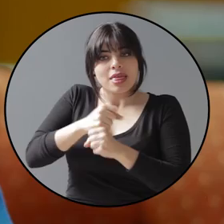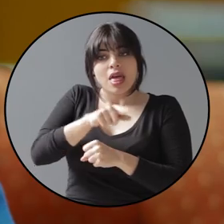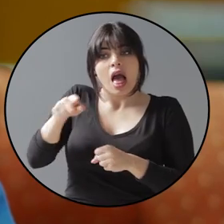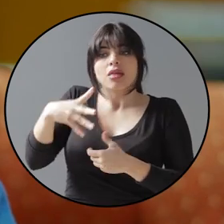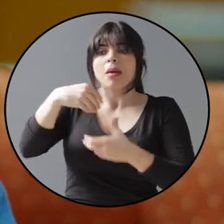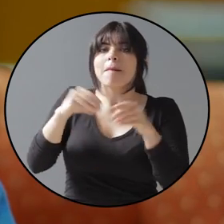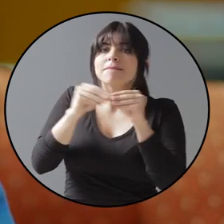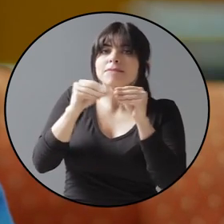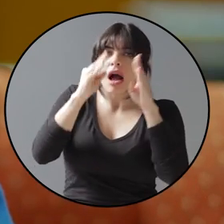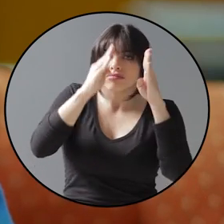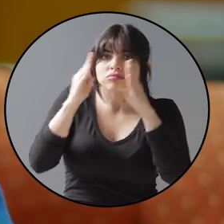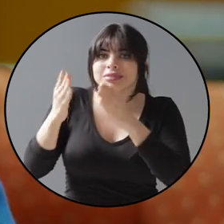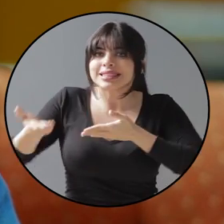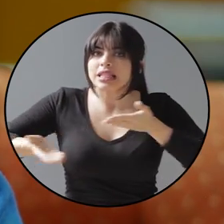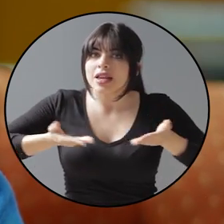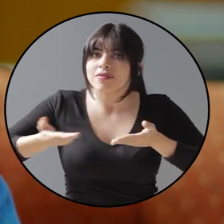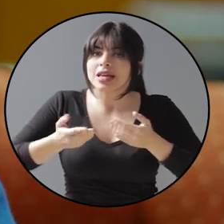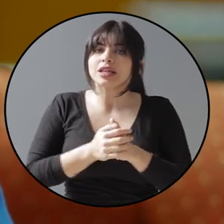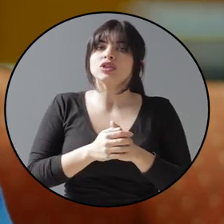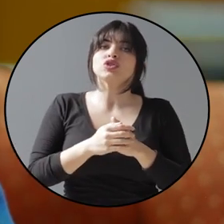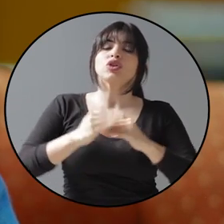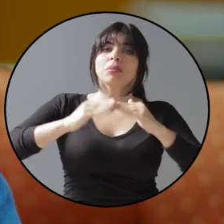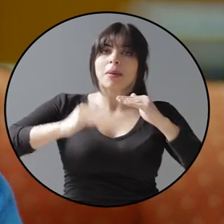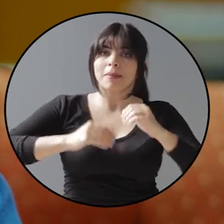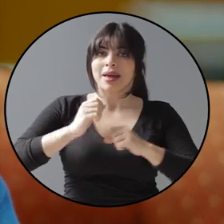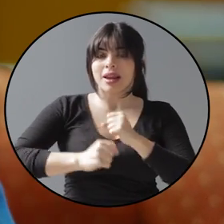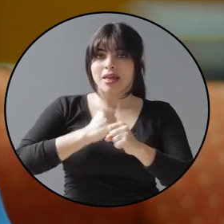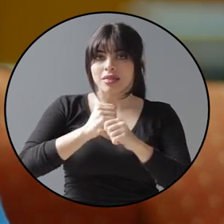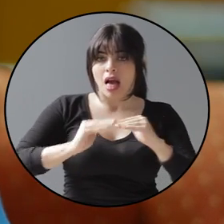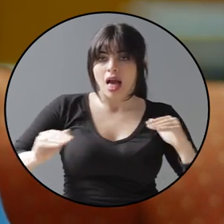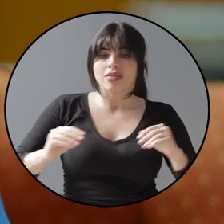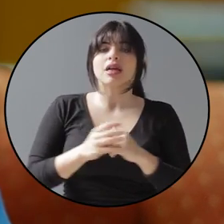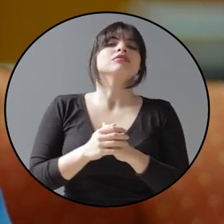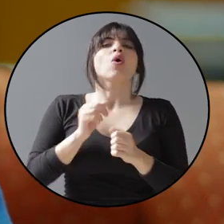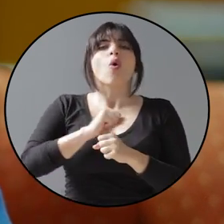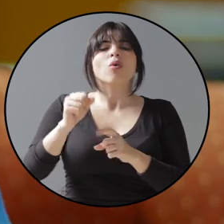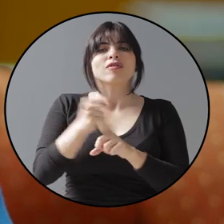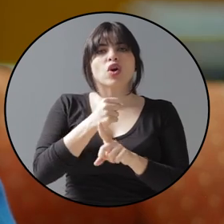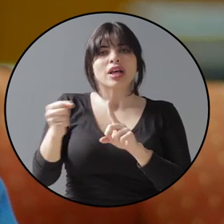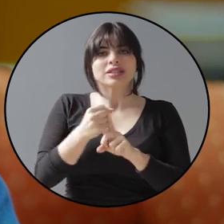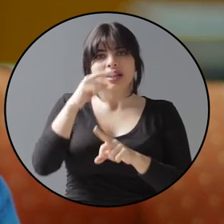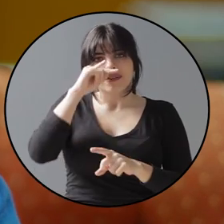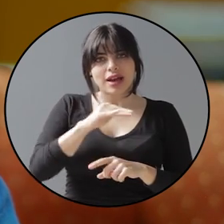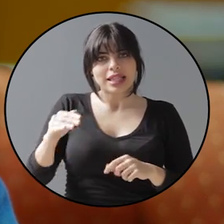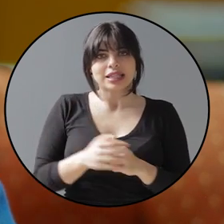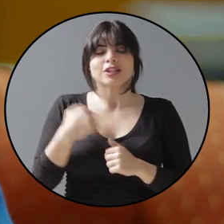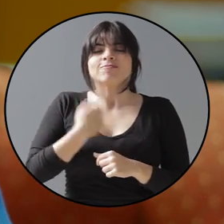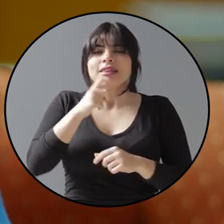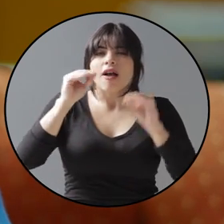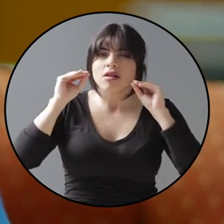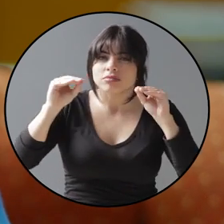además mayor cobertura de servicios en primera infancia, combatimos la violencia y maltrato infantil. Necesitamos